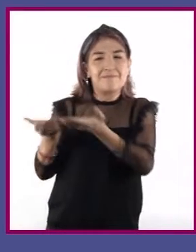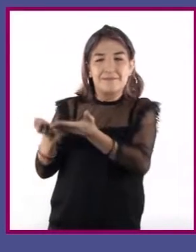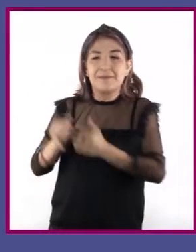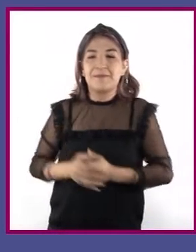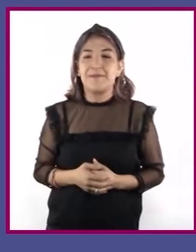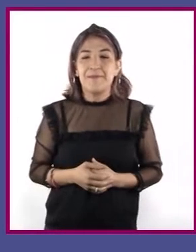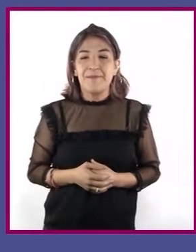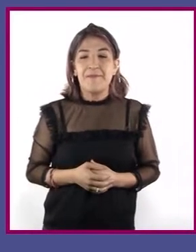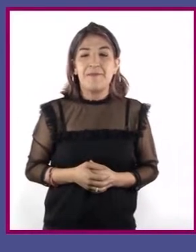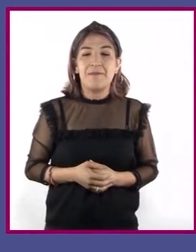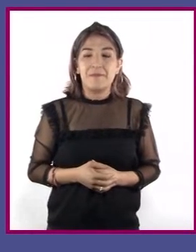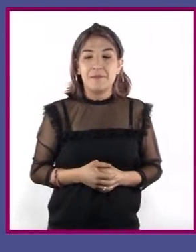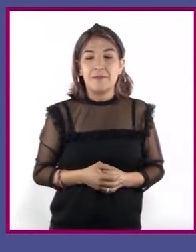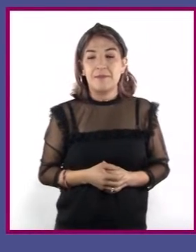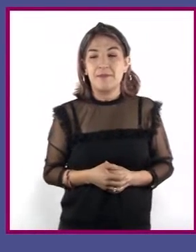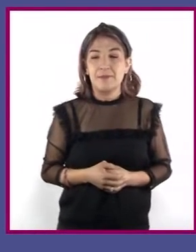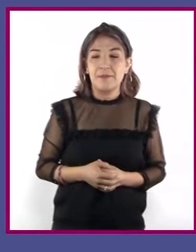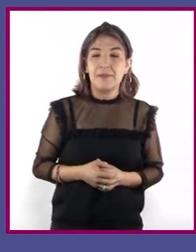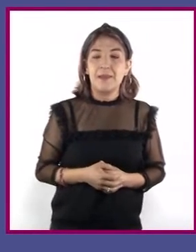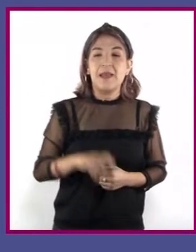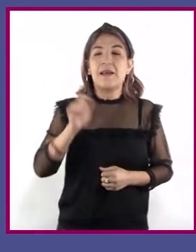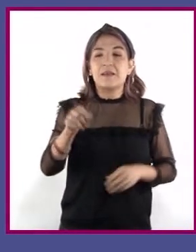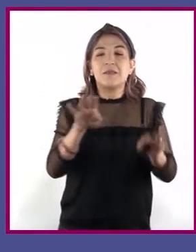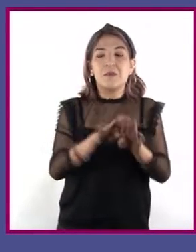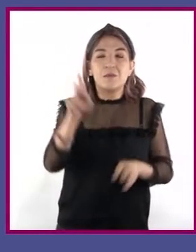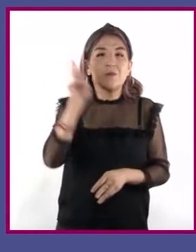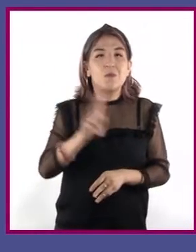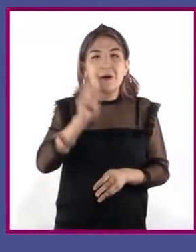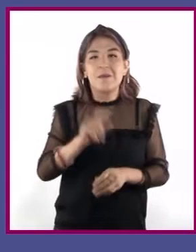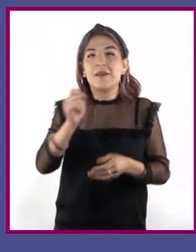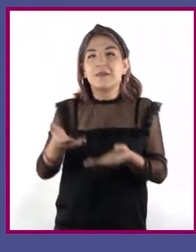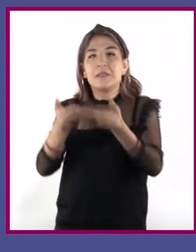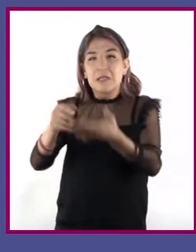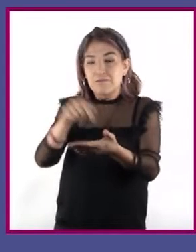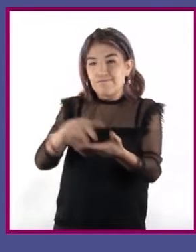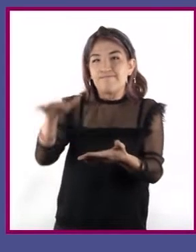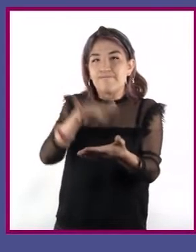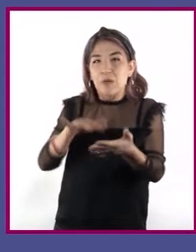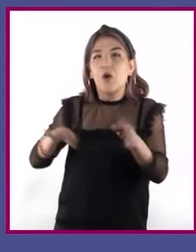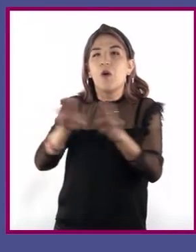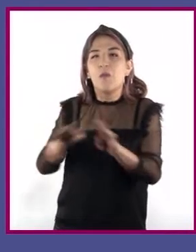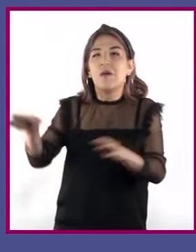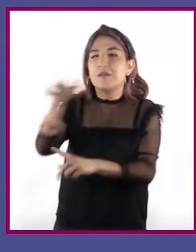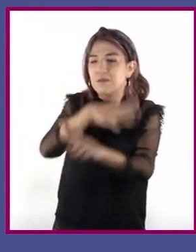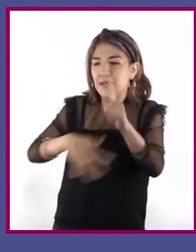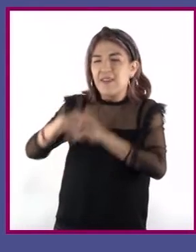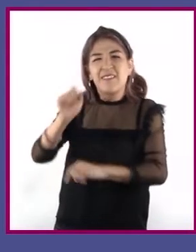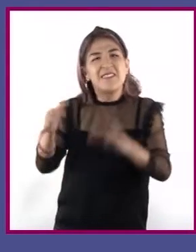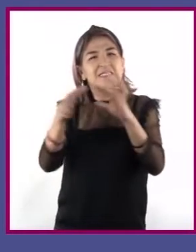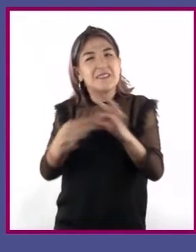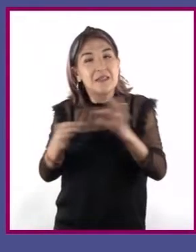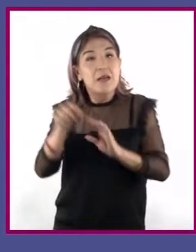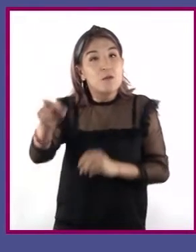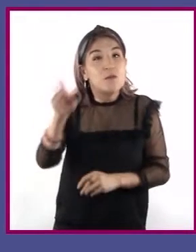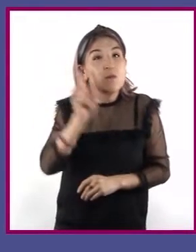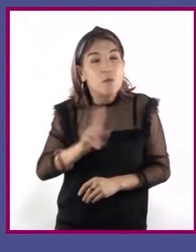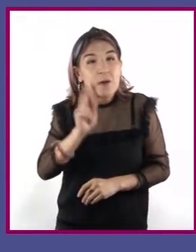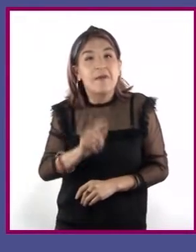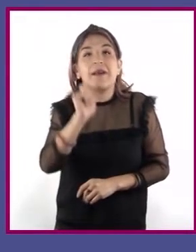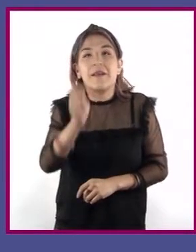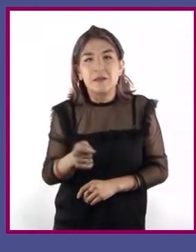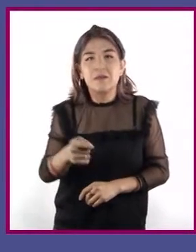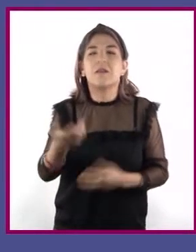Un hecho es una afirmación comprobable que describe el mundo que nos rodea. Decimos que son comprobables porque